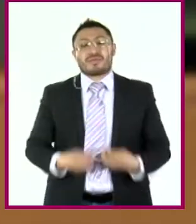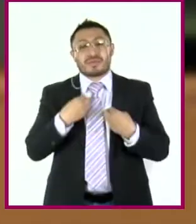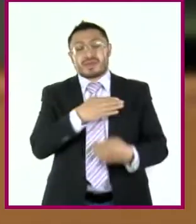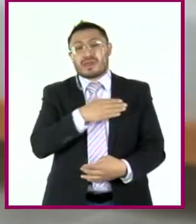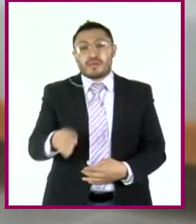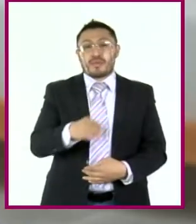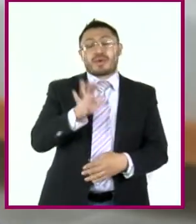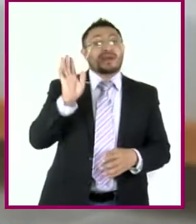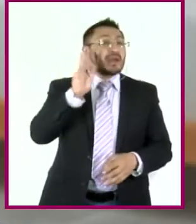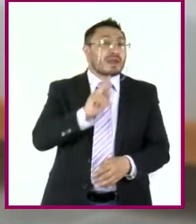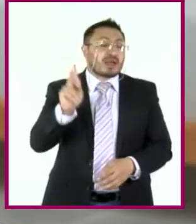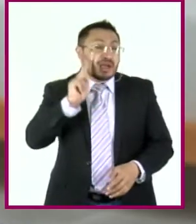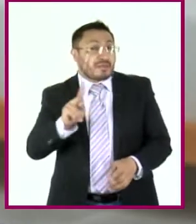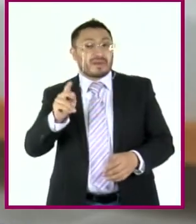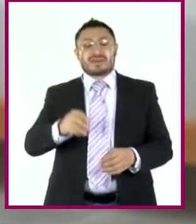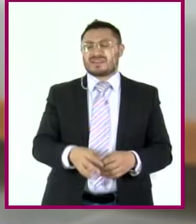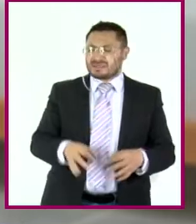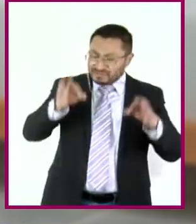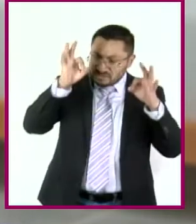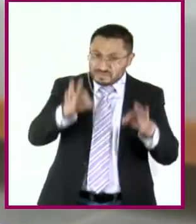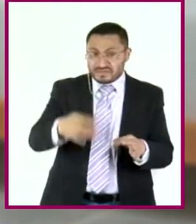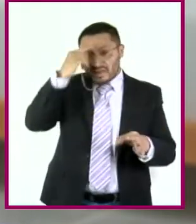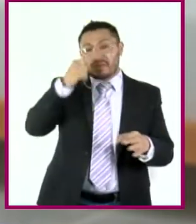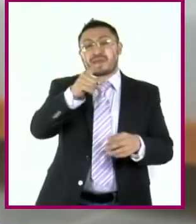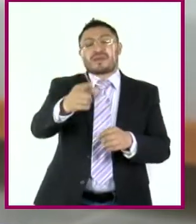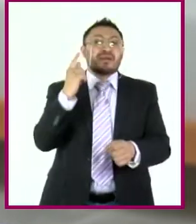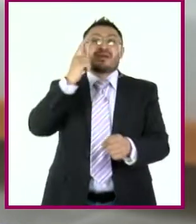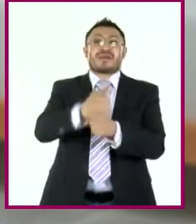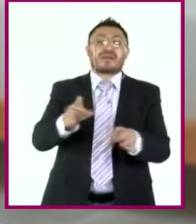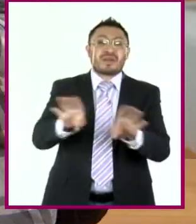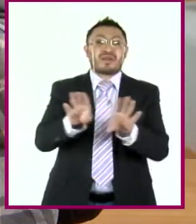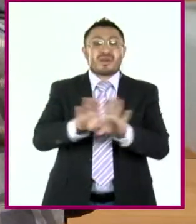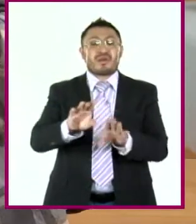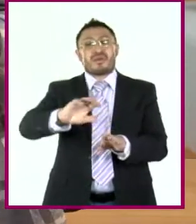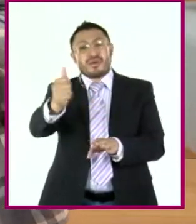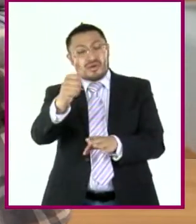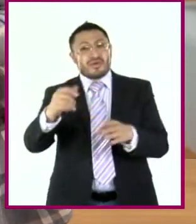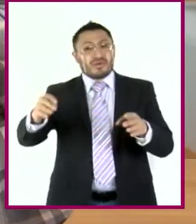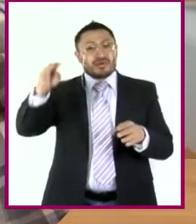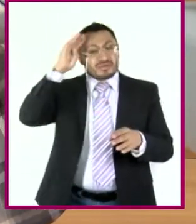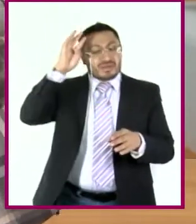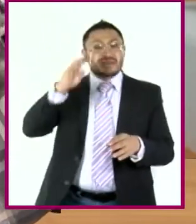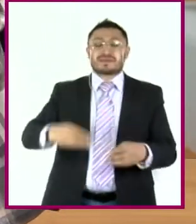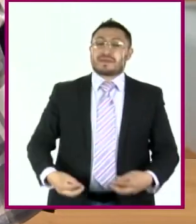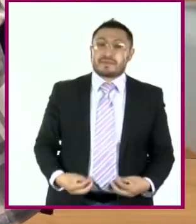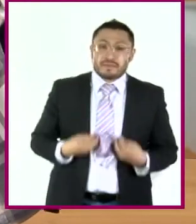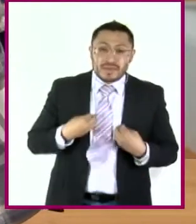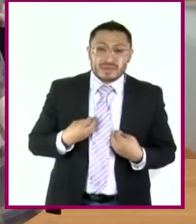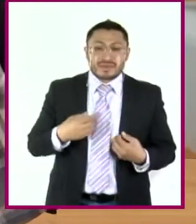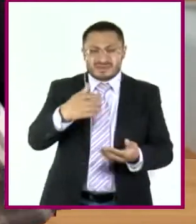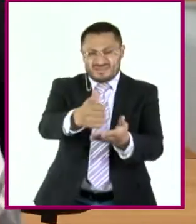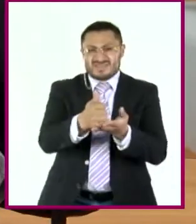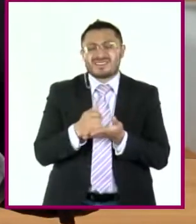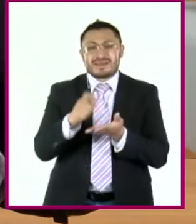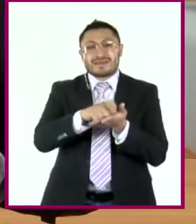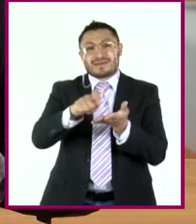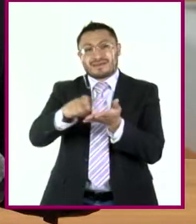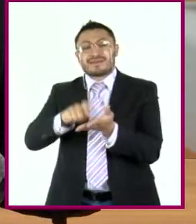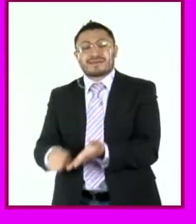Es más, sirve perfecto para darte cuenta de cómo los demás consideran lo que es tu vida. ¿Me ayudas a escribir? Claro.